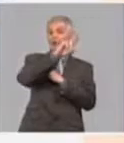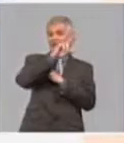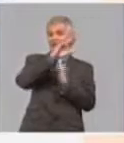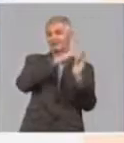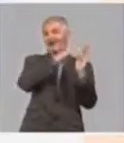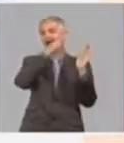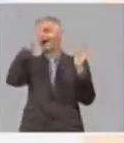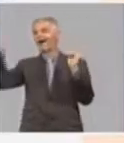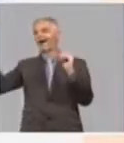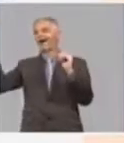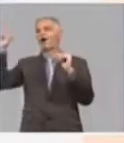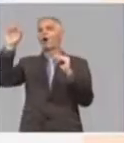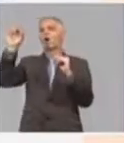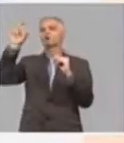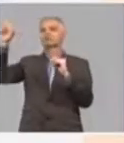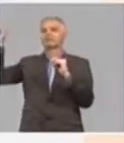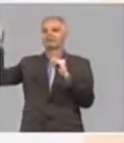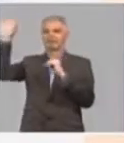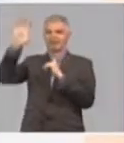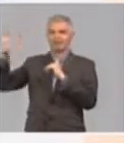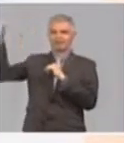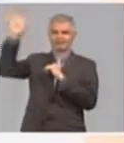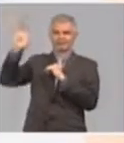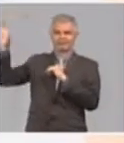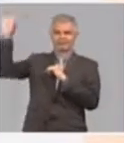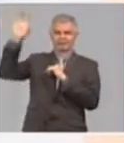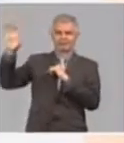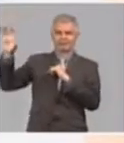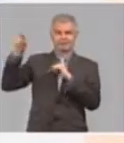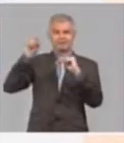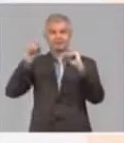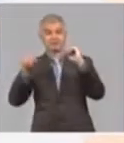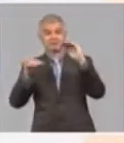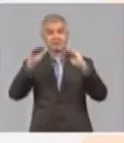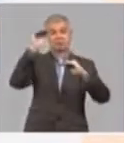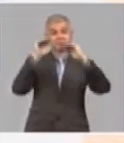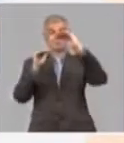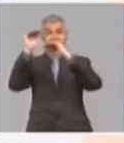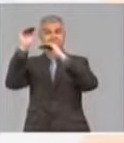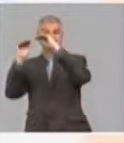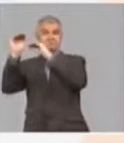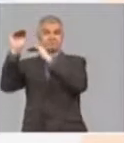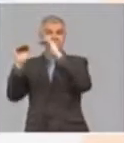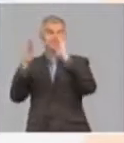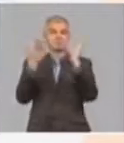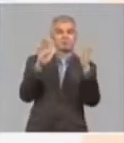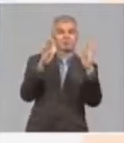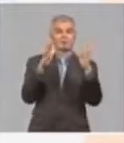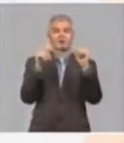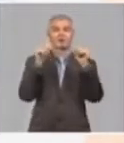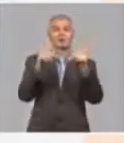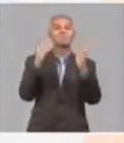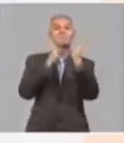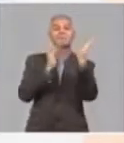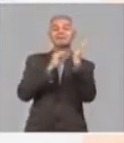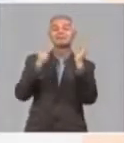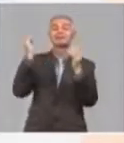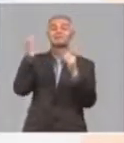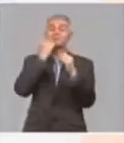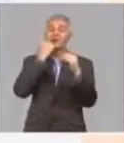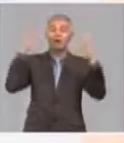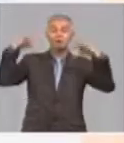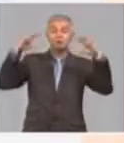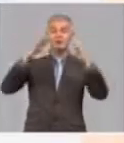ese momento, bueno, pues se van aproximando los indicadores que se tienen. Normalmente, los meses más lluviosos son mayo,